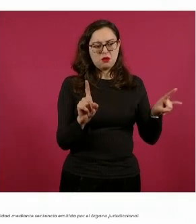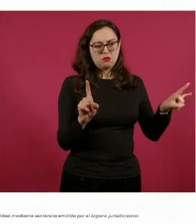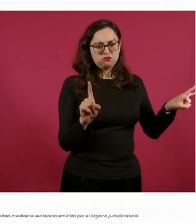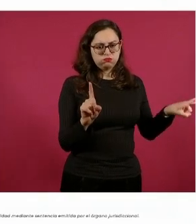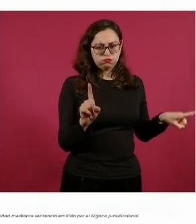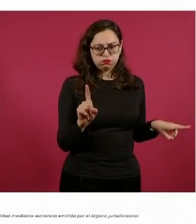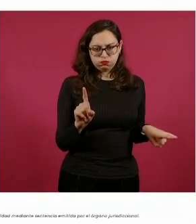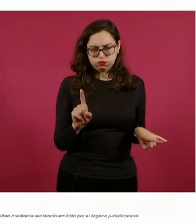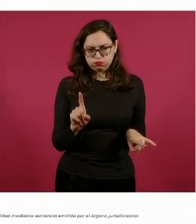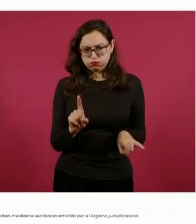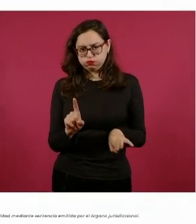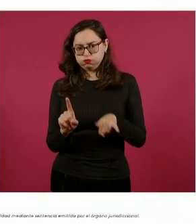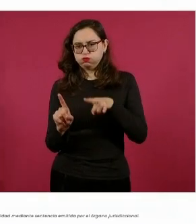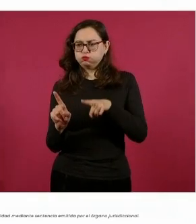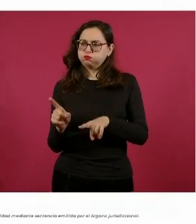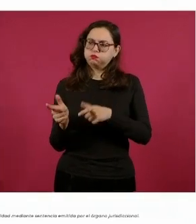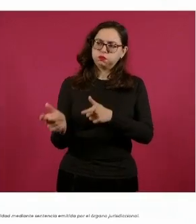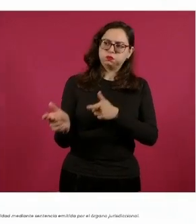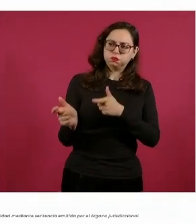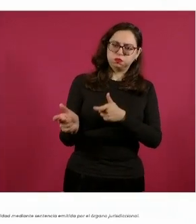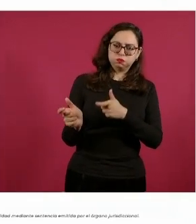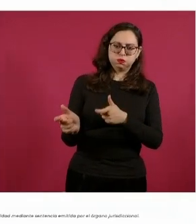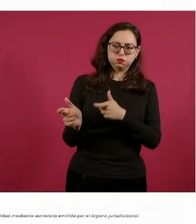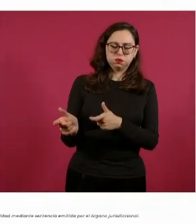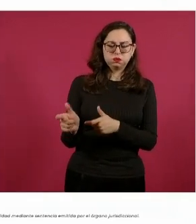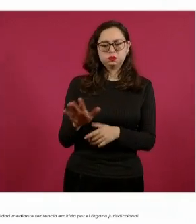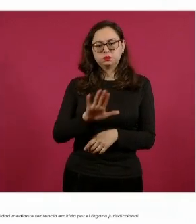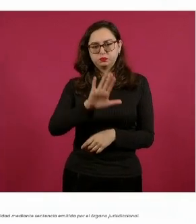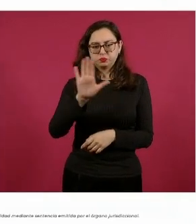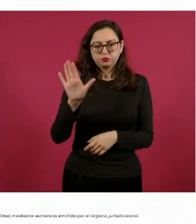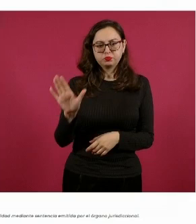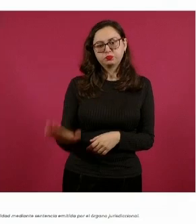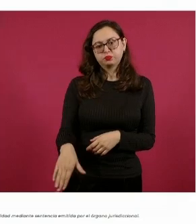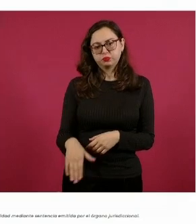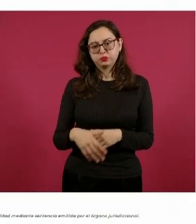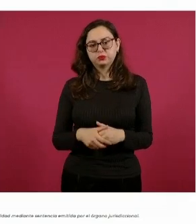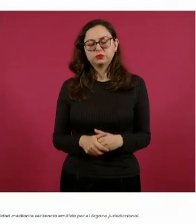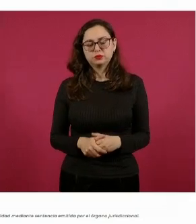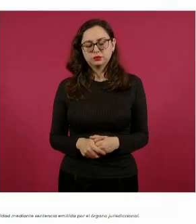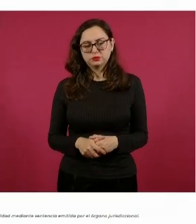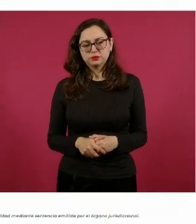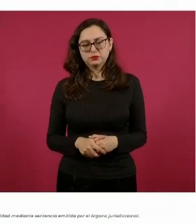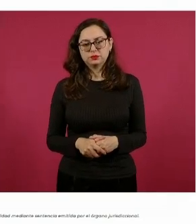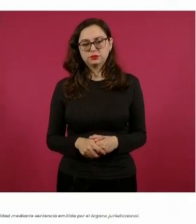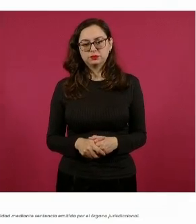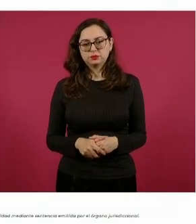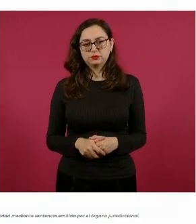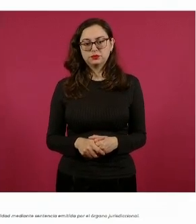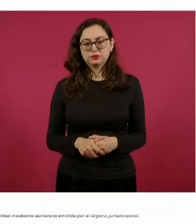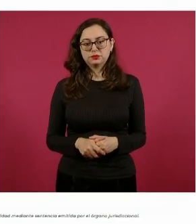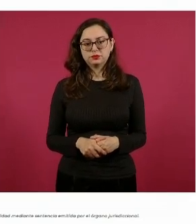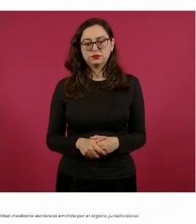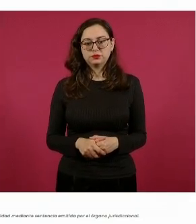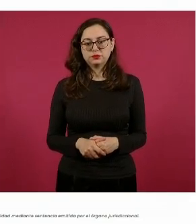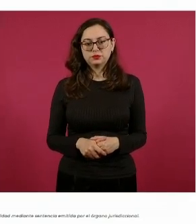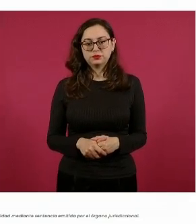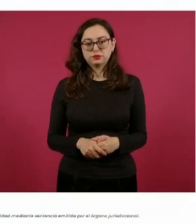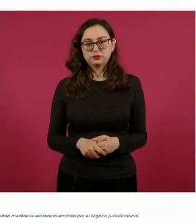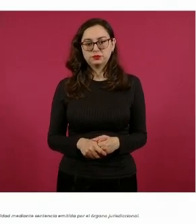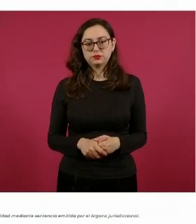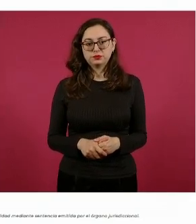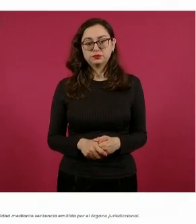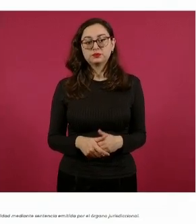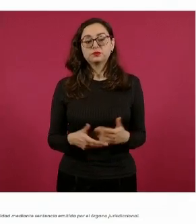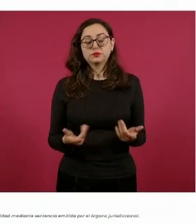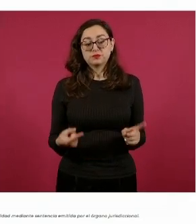arribaron al lugar y dispararon contra Federico, lesionándolo en varias partes del cuerpo. Jesús Eduardo